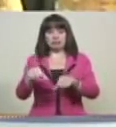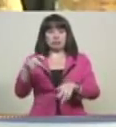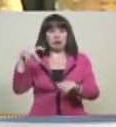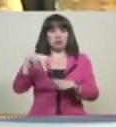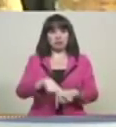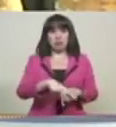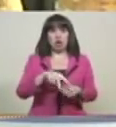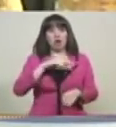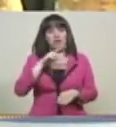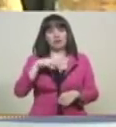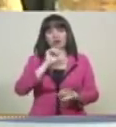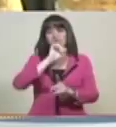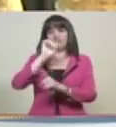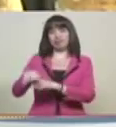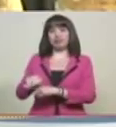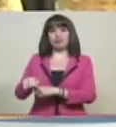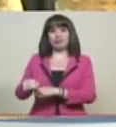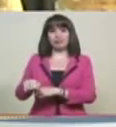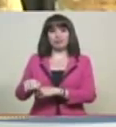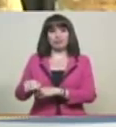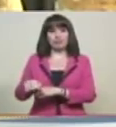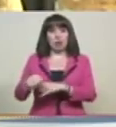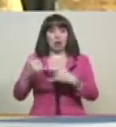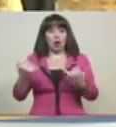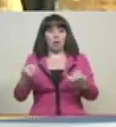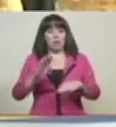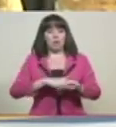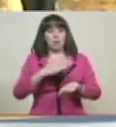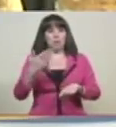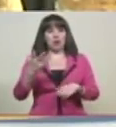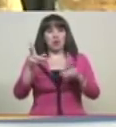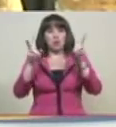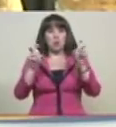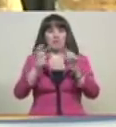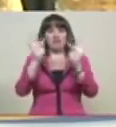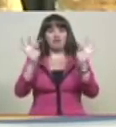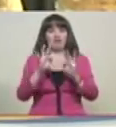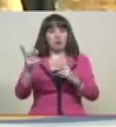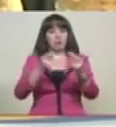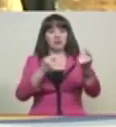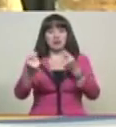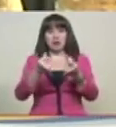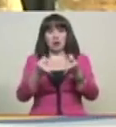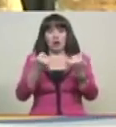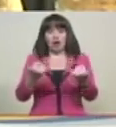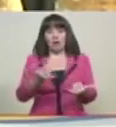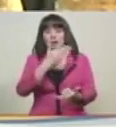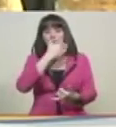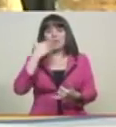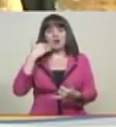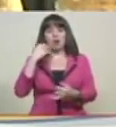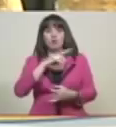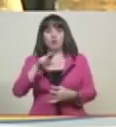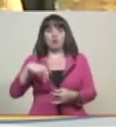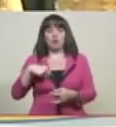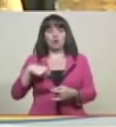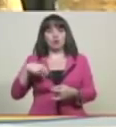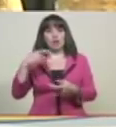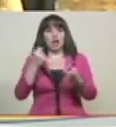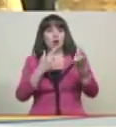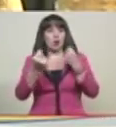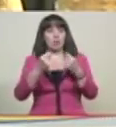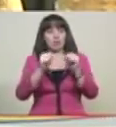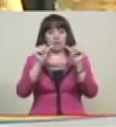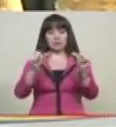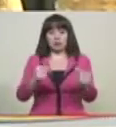nosotros se los vamos a devolver. Hemos descubierto el mecanismo y vamos a cambiar el juego a partir de ahora. Así que el